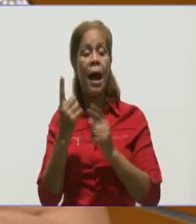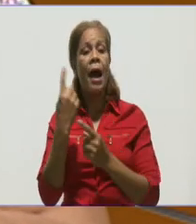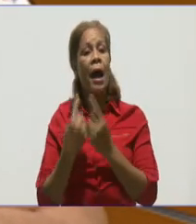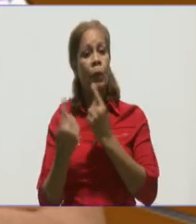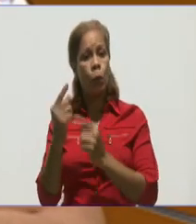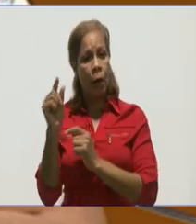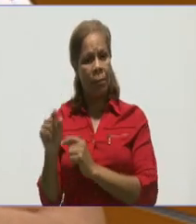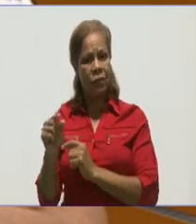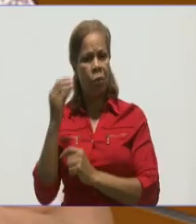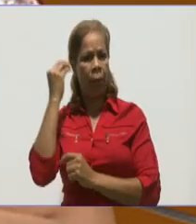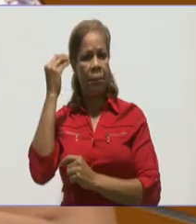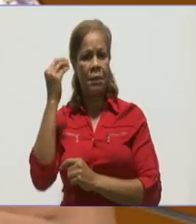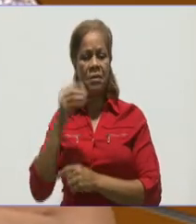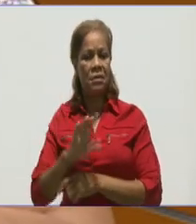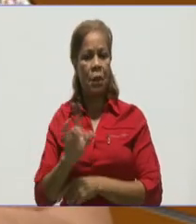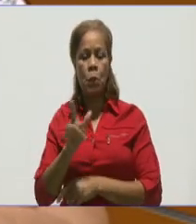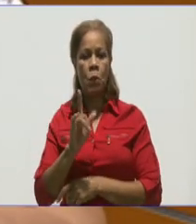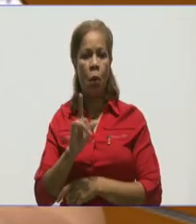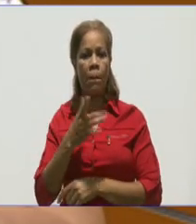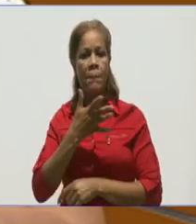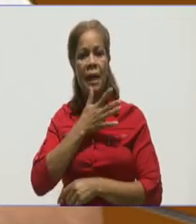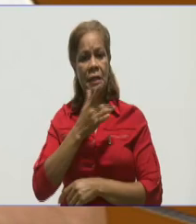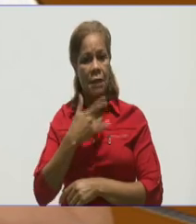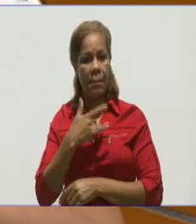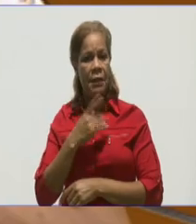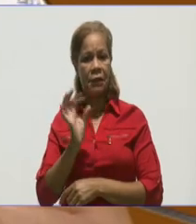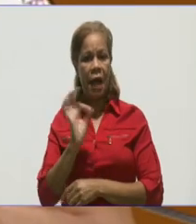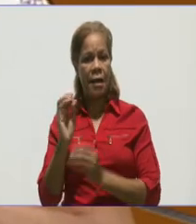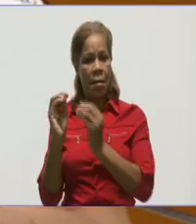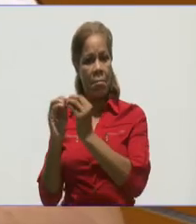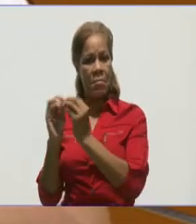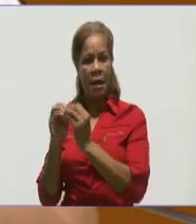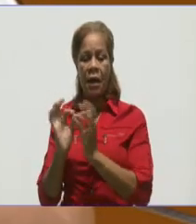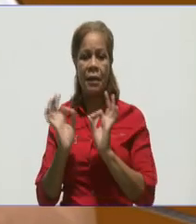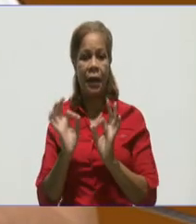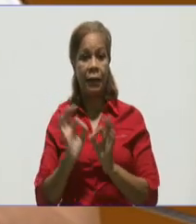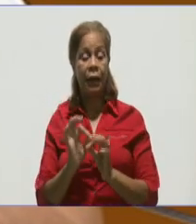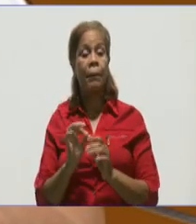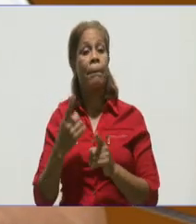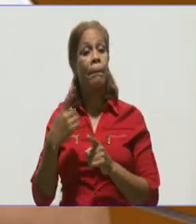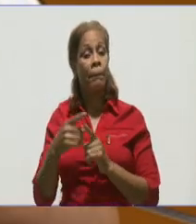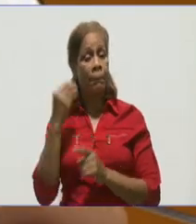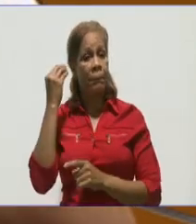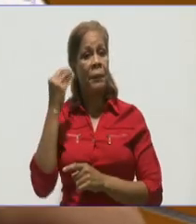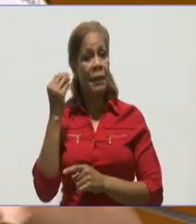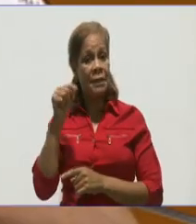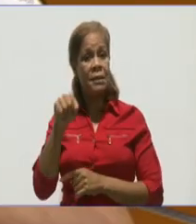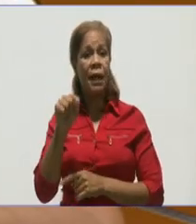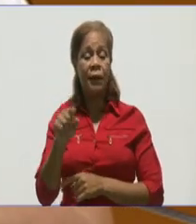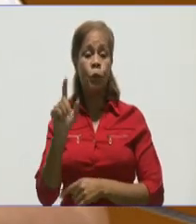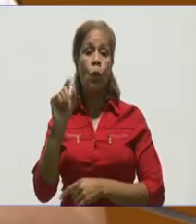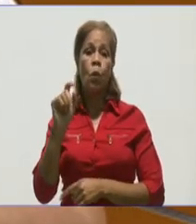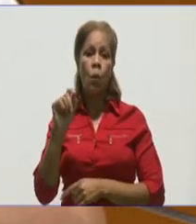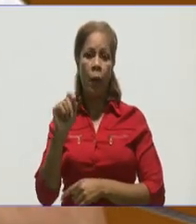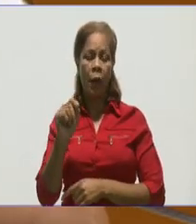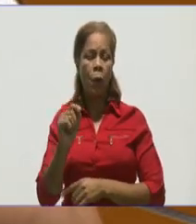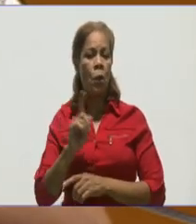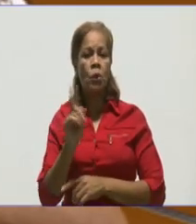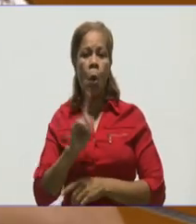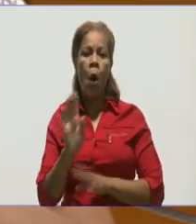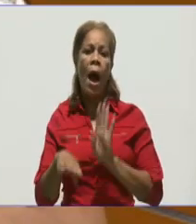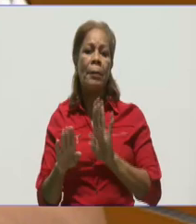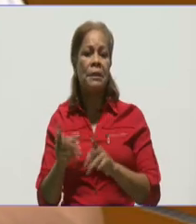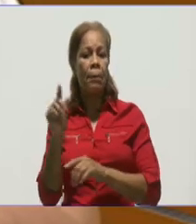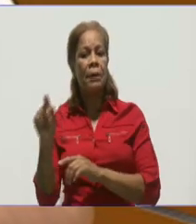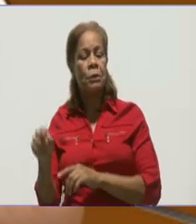esto no les va a tocar, que esto es un juego, que es que estamos exagerando, que